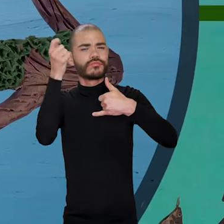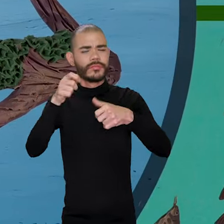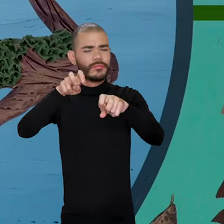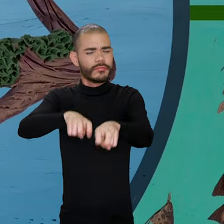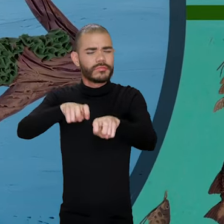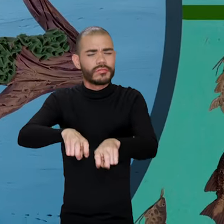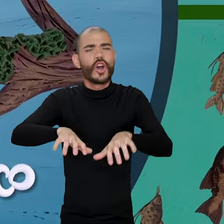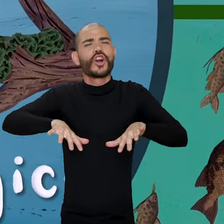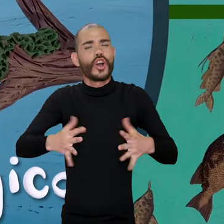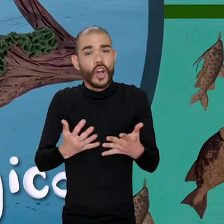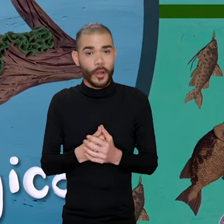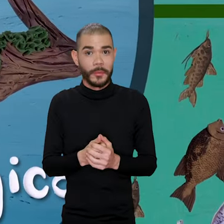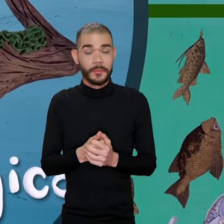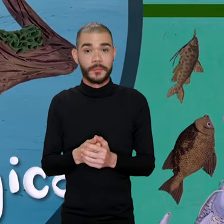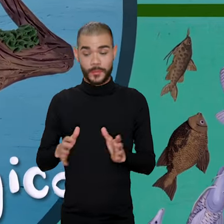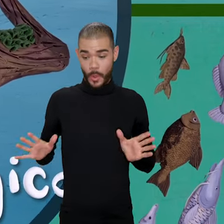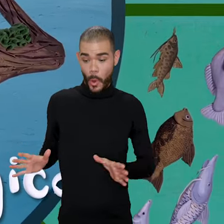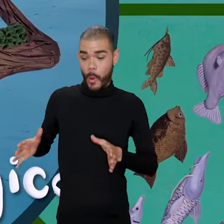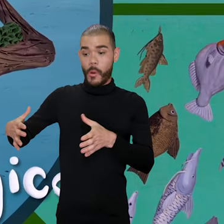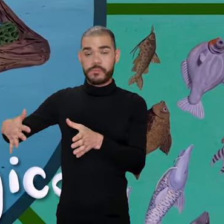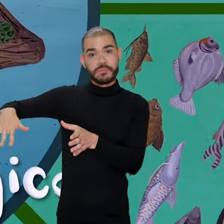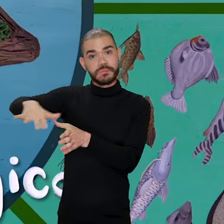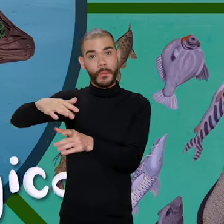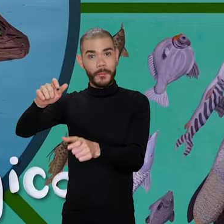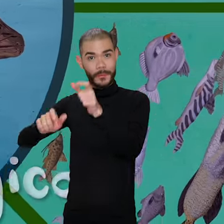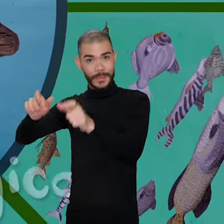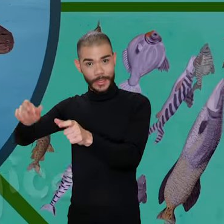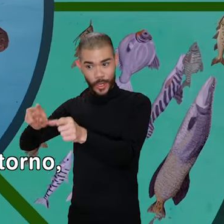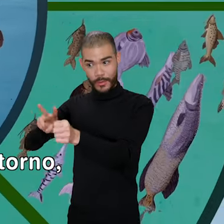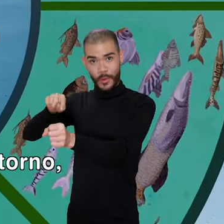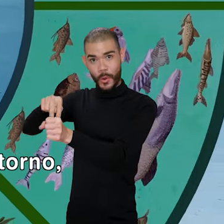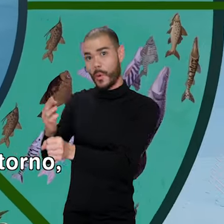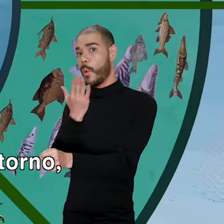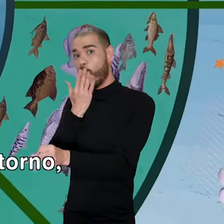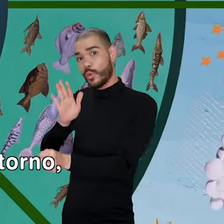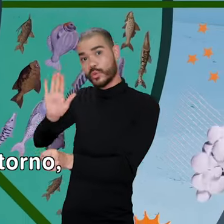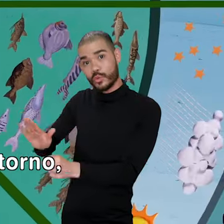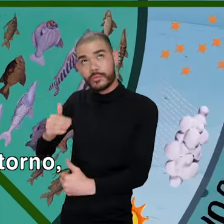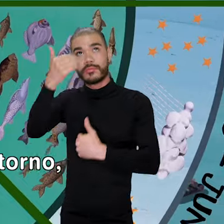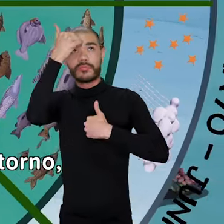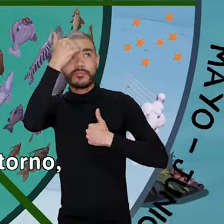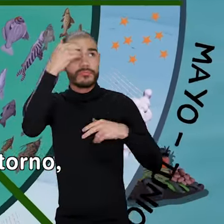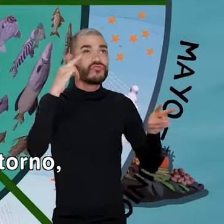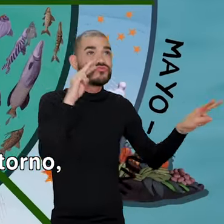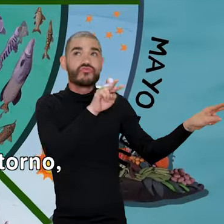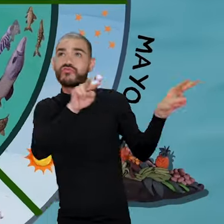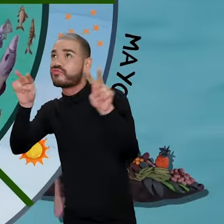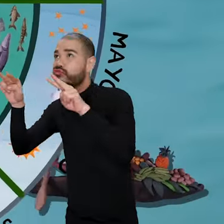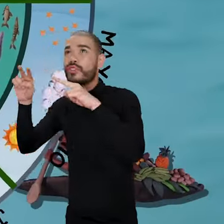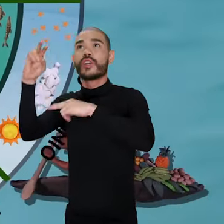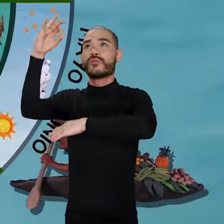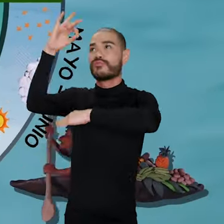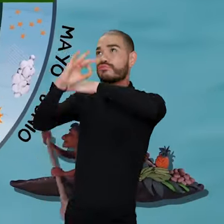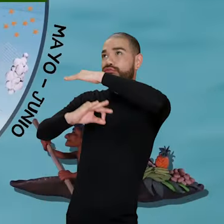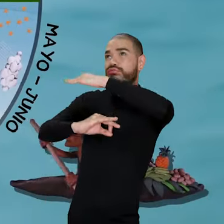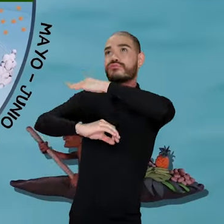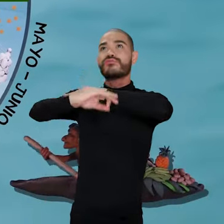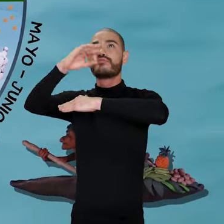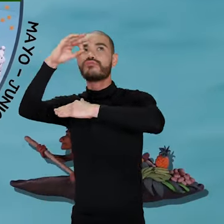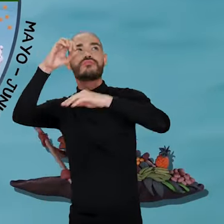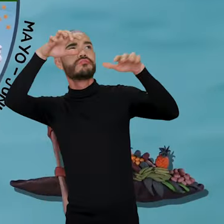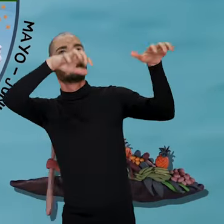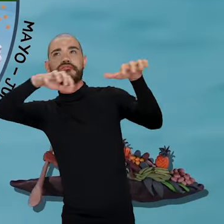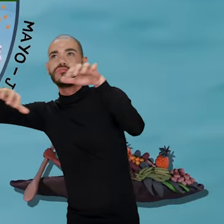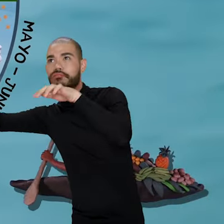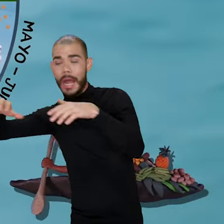Basándose en el calendario ecológico que recoge conocimientos ancestrales sobre los ciclos naturales de su entorno, los indígenas de la